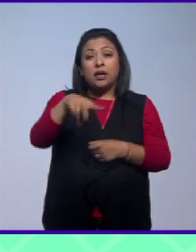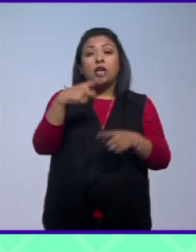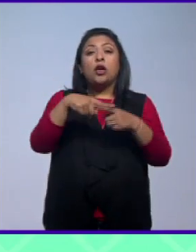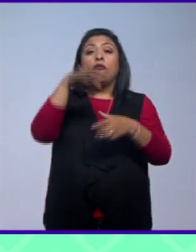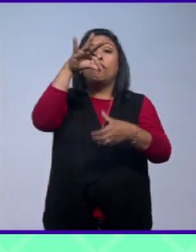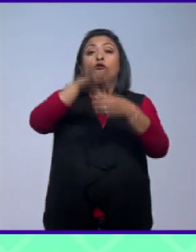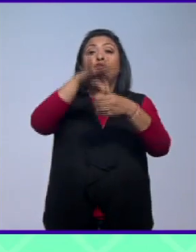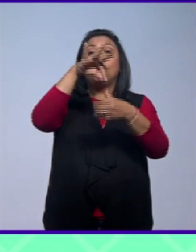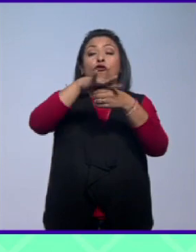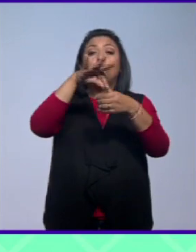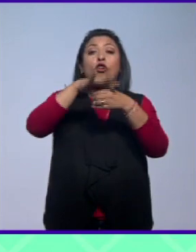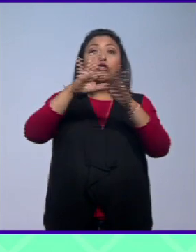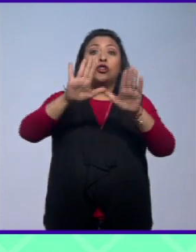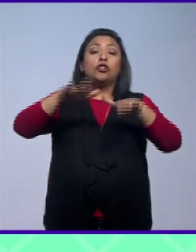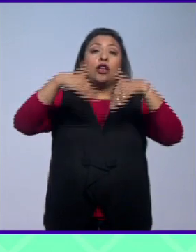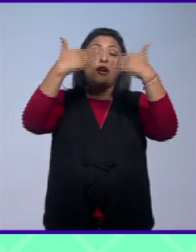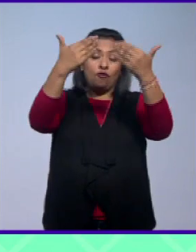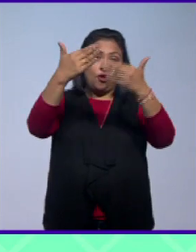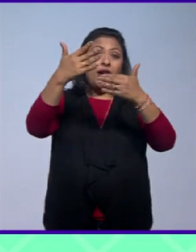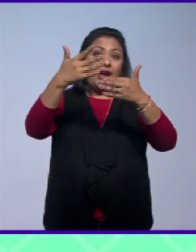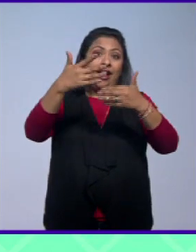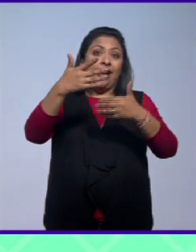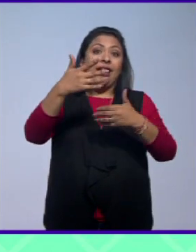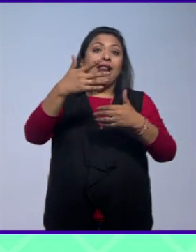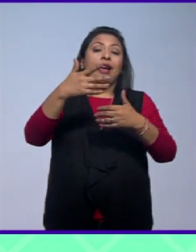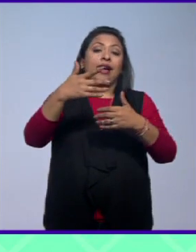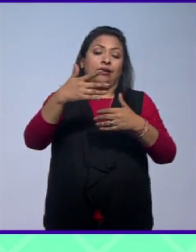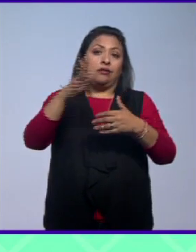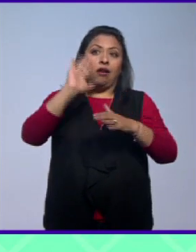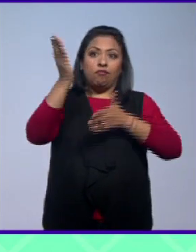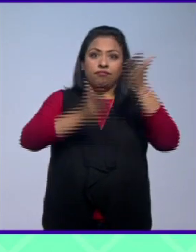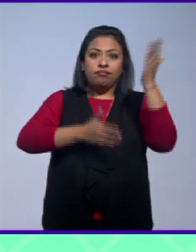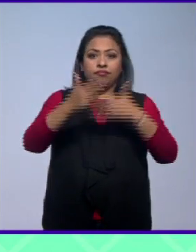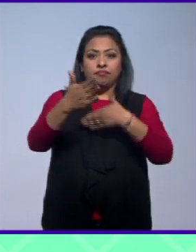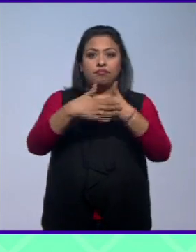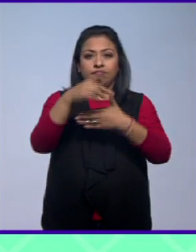votos deconacionales ya radicados también en el extranjero